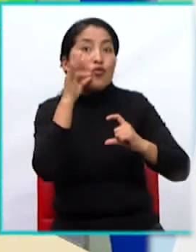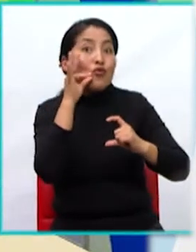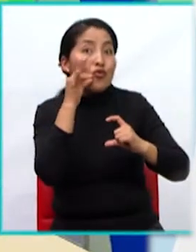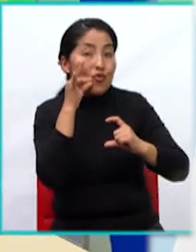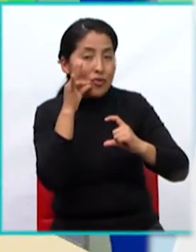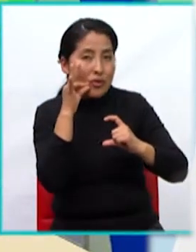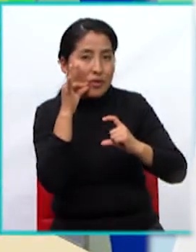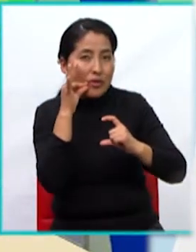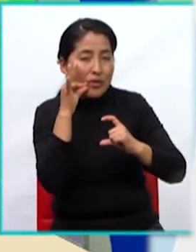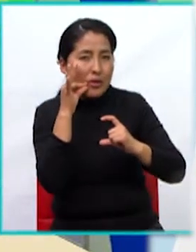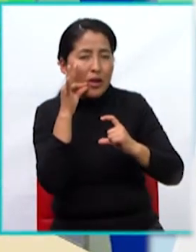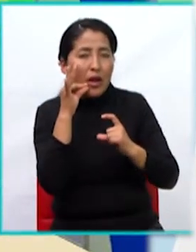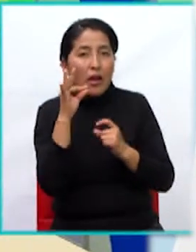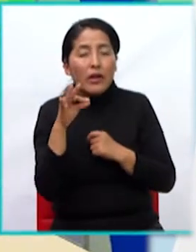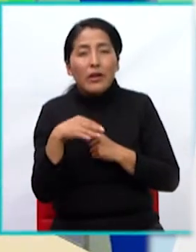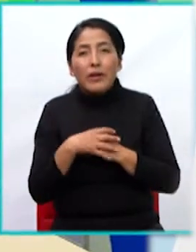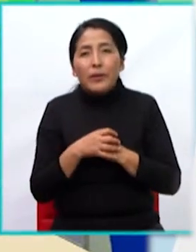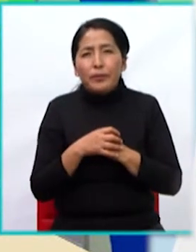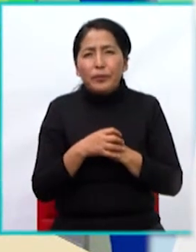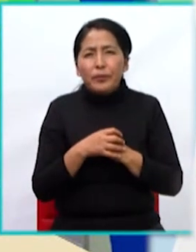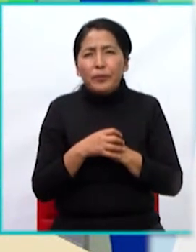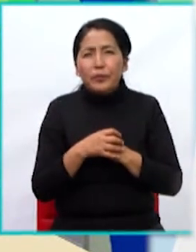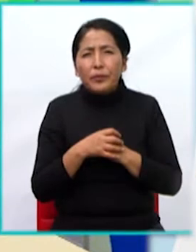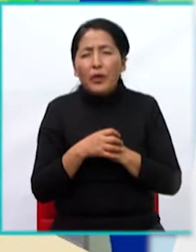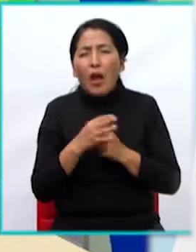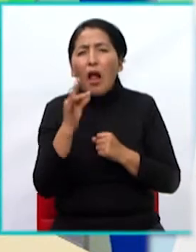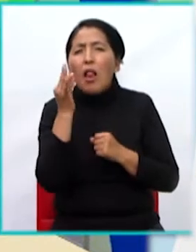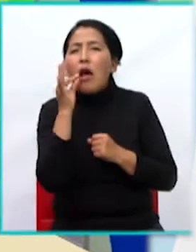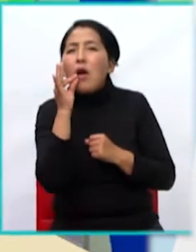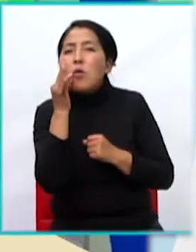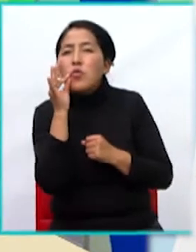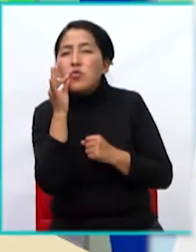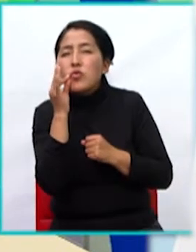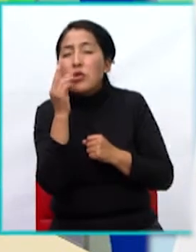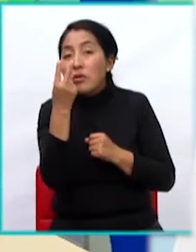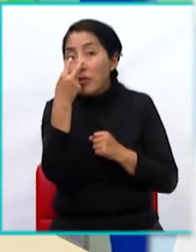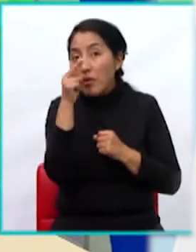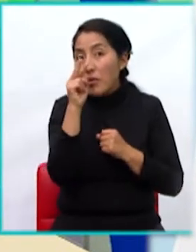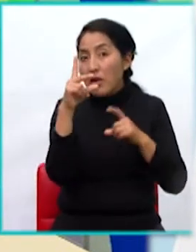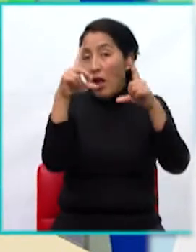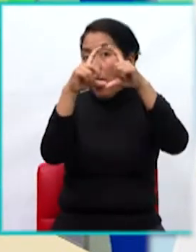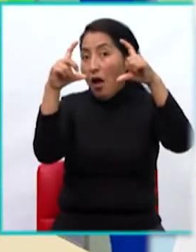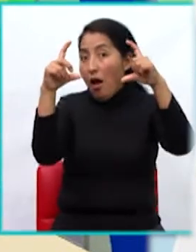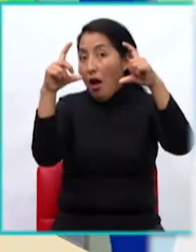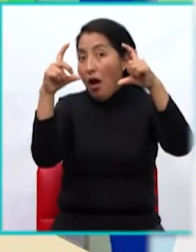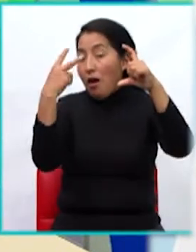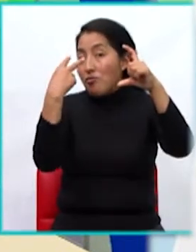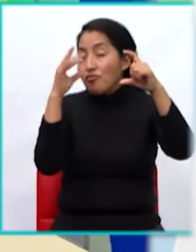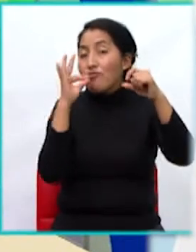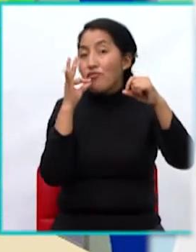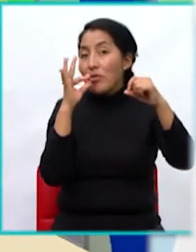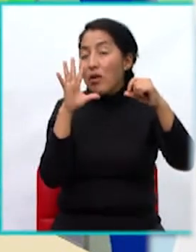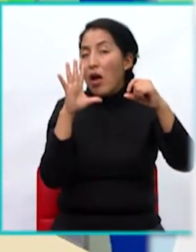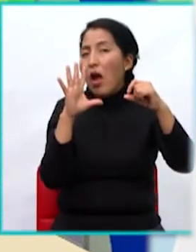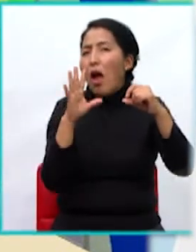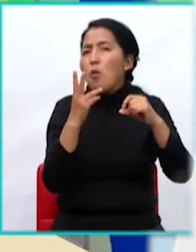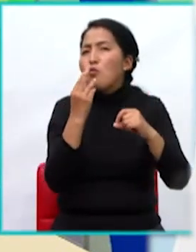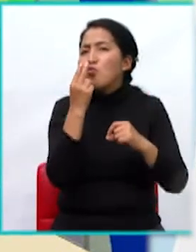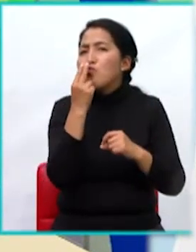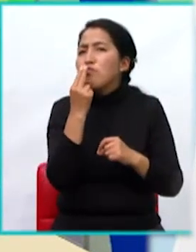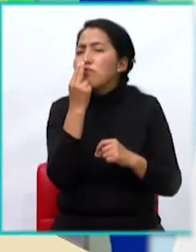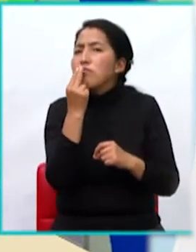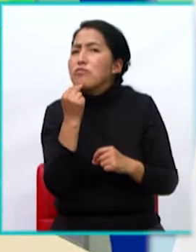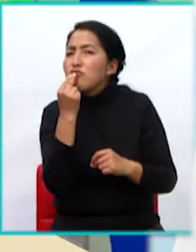Muy bien. Las frutas, ¿con quién va a competir? Fijarse. Ay, miren. Esos dulces,